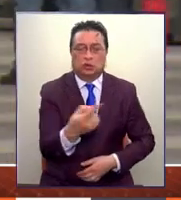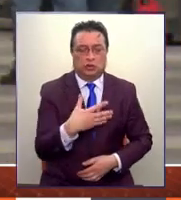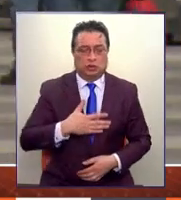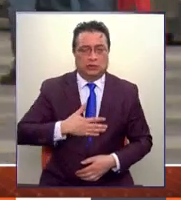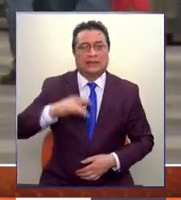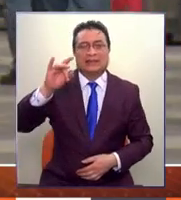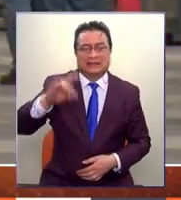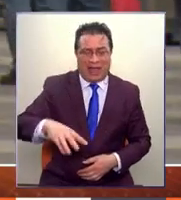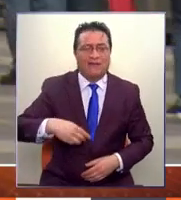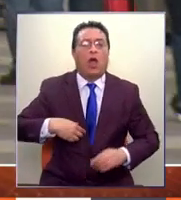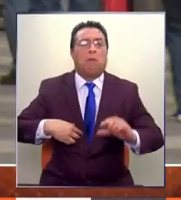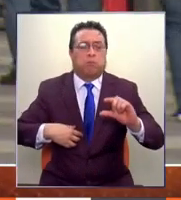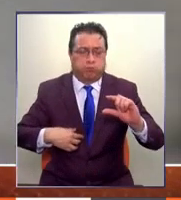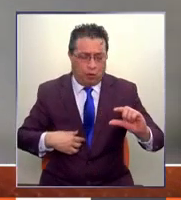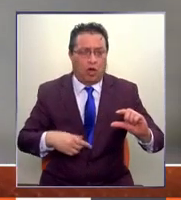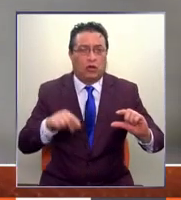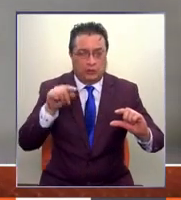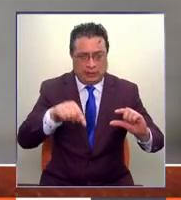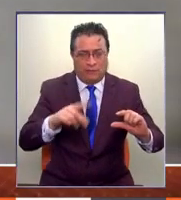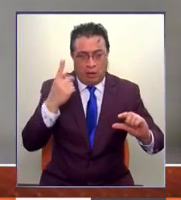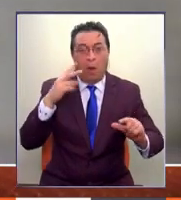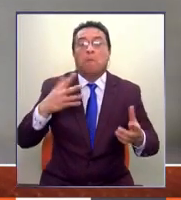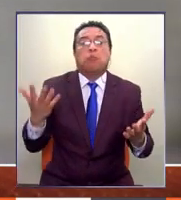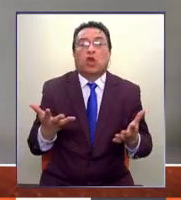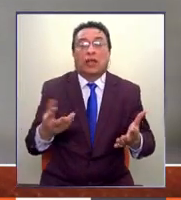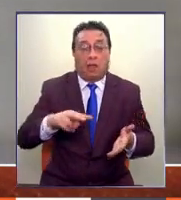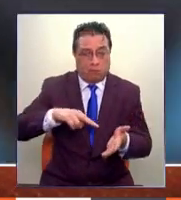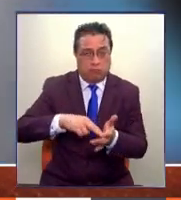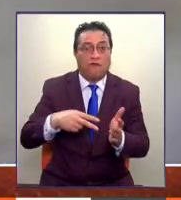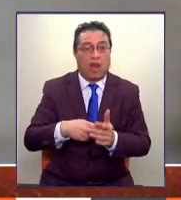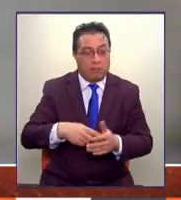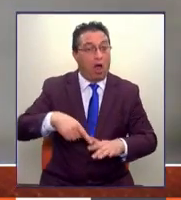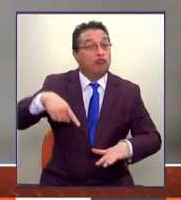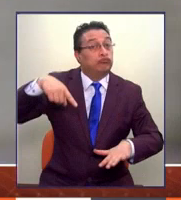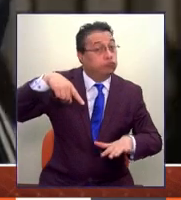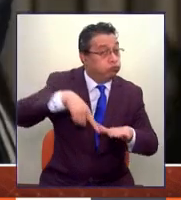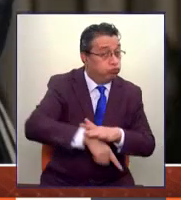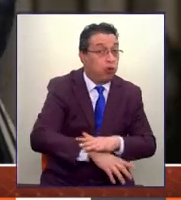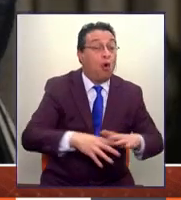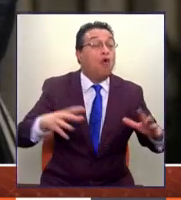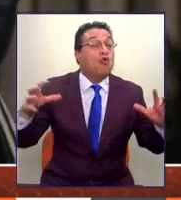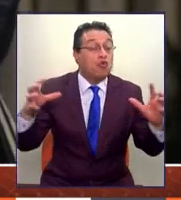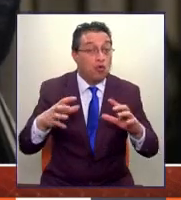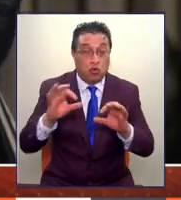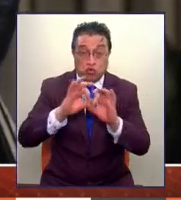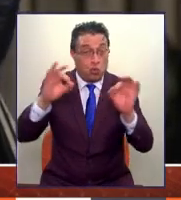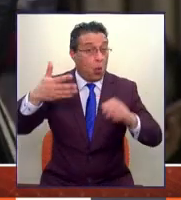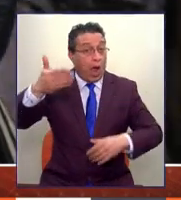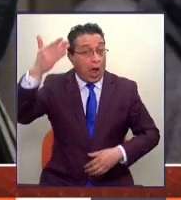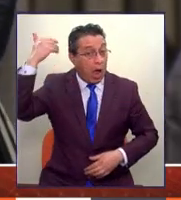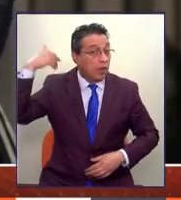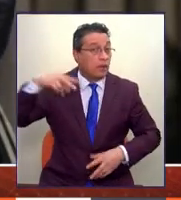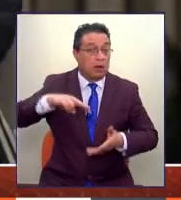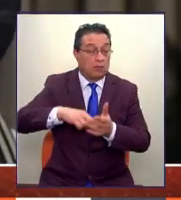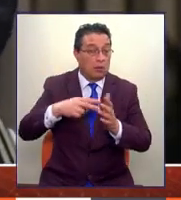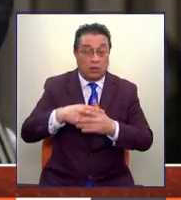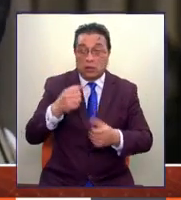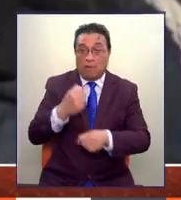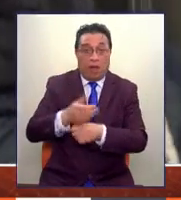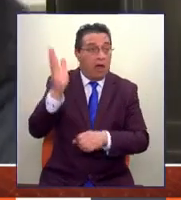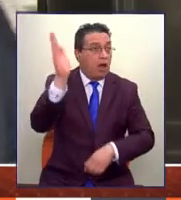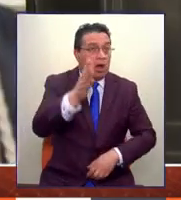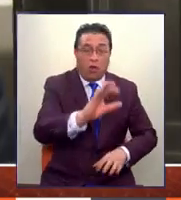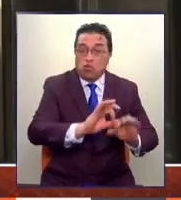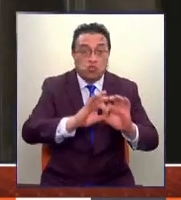será poco, Connie, porque el calibre de esta crisis es de una envergadura que honestamente no hemos tenido nunca en nuestra historia. Pero yo los invito a